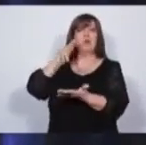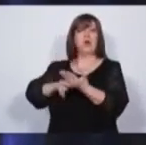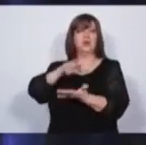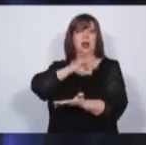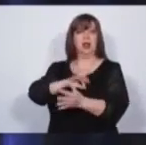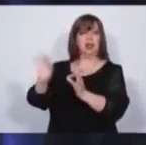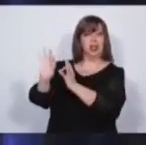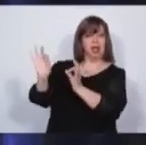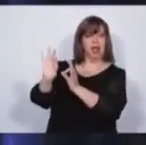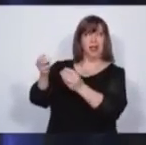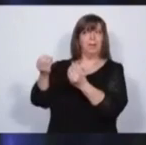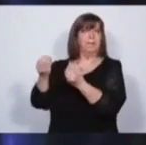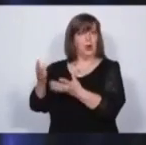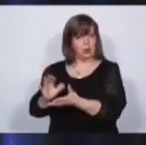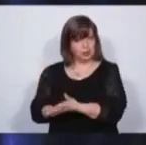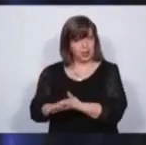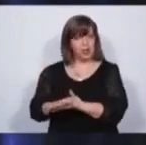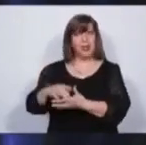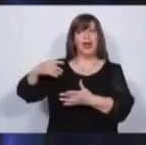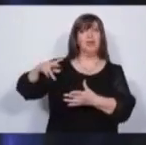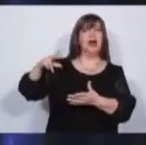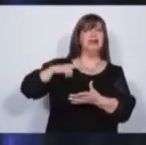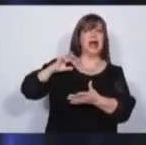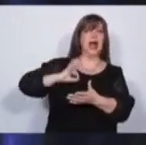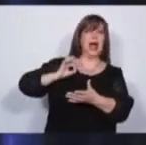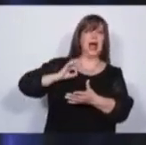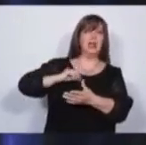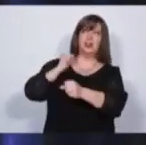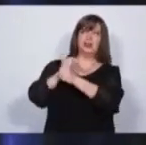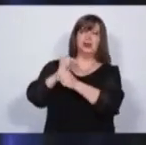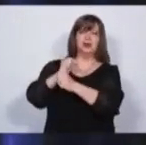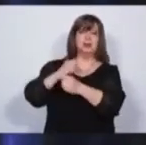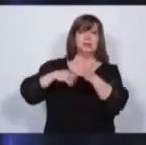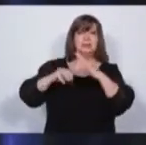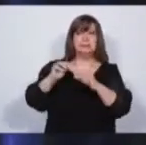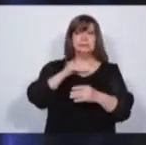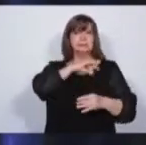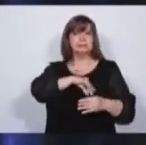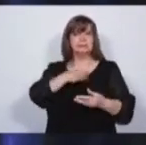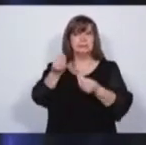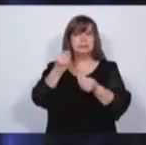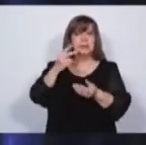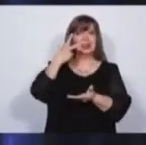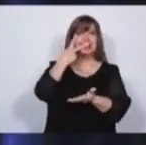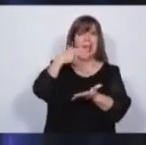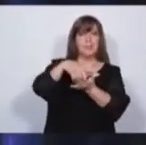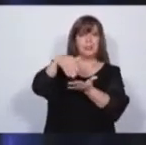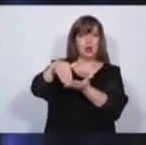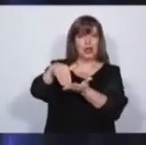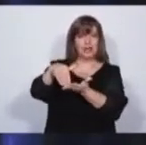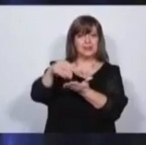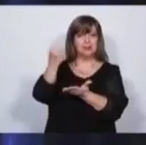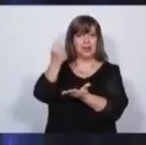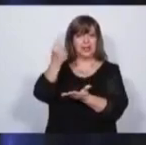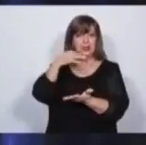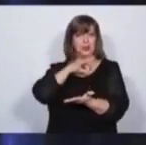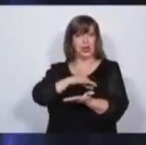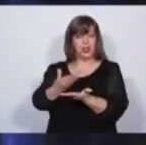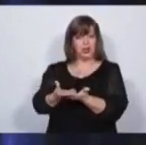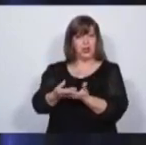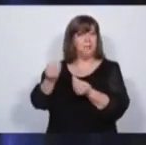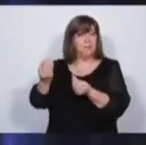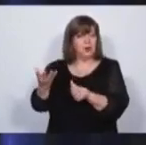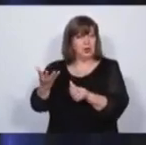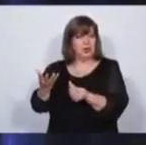bolsillo se le suma que con la antigüedad están superando los 3 millones de pesos de bolsillo. ¿Todo para qué? Para concentrar el poder,